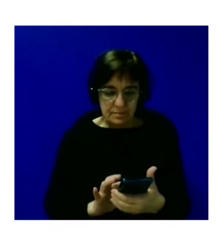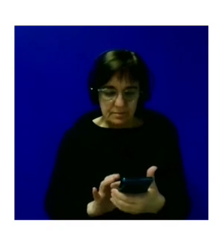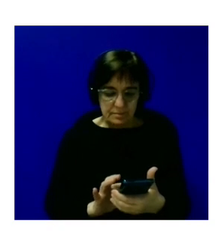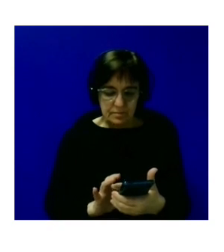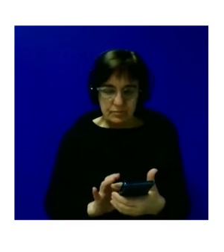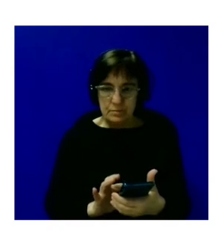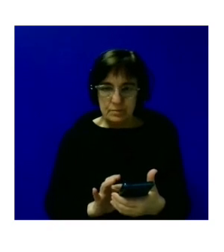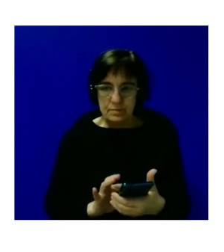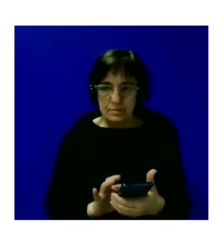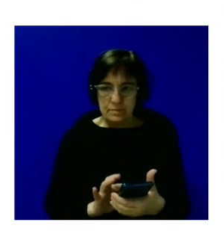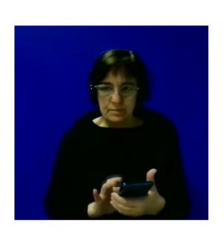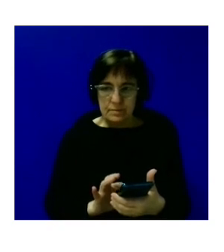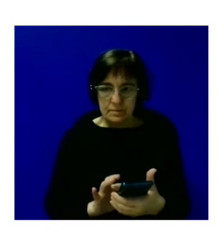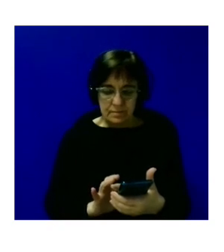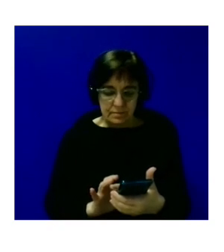gracias